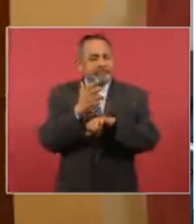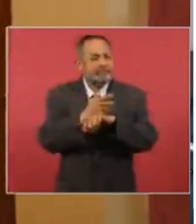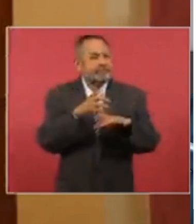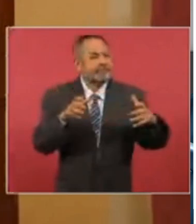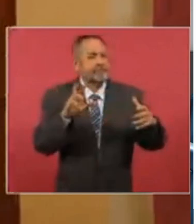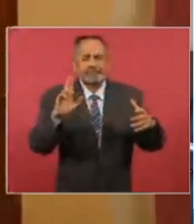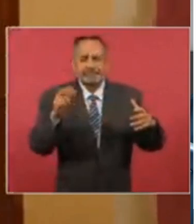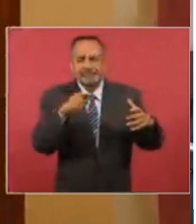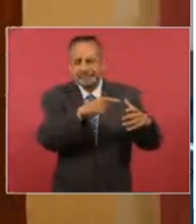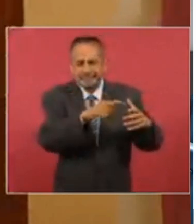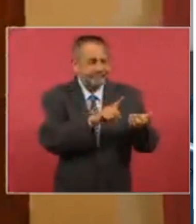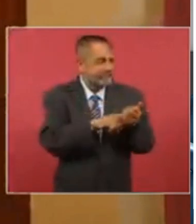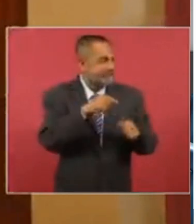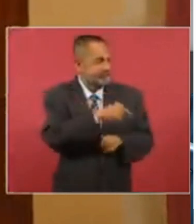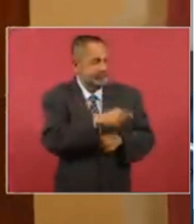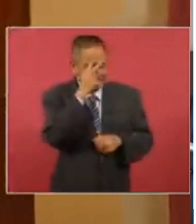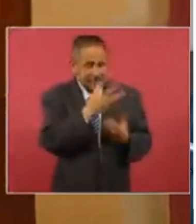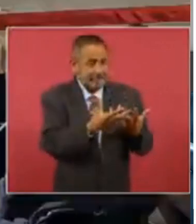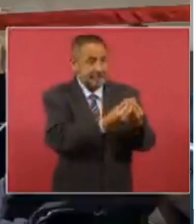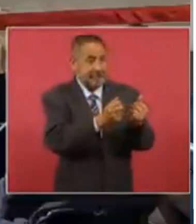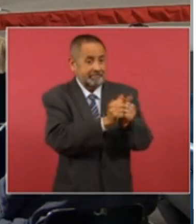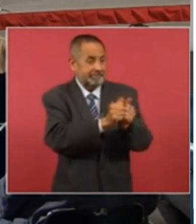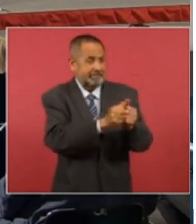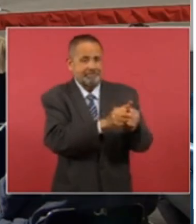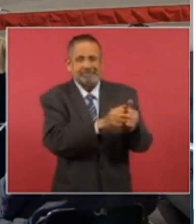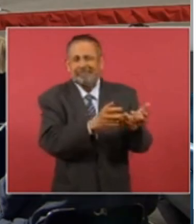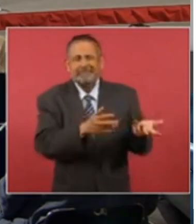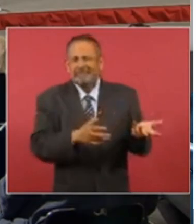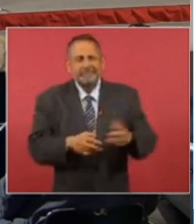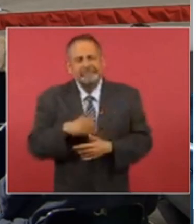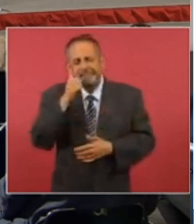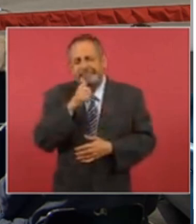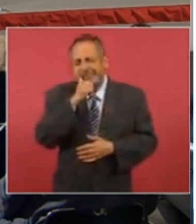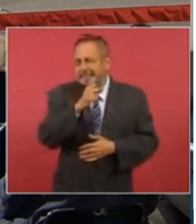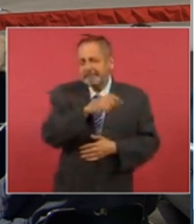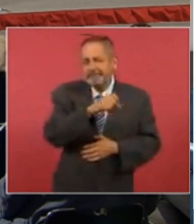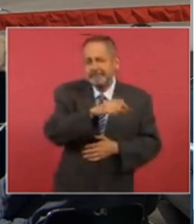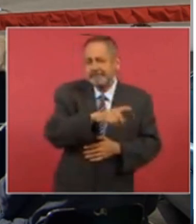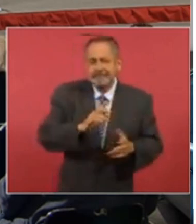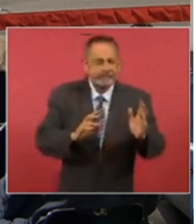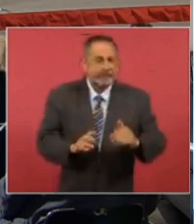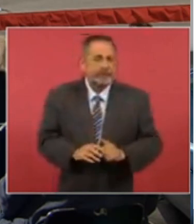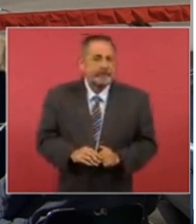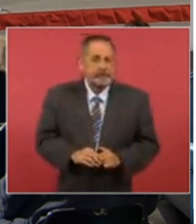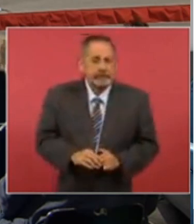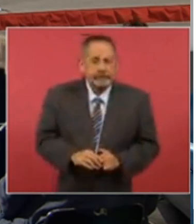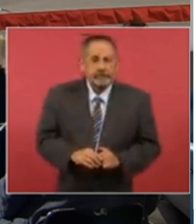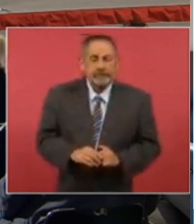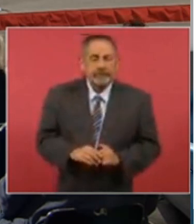cruzado de brazos, según ellos. Además, el presidente habla de los republicanos que todavía